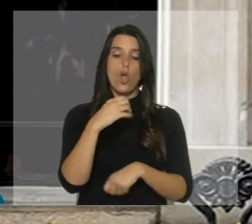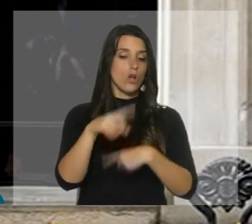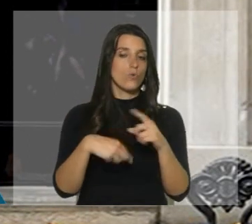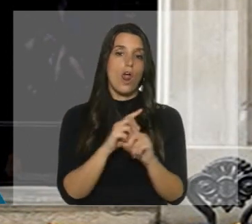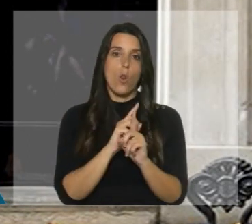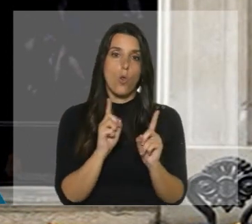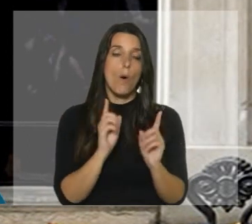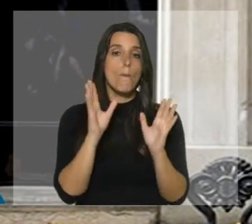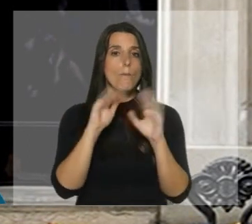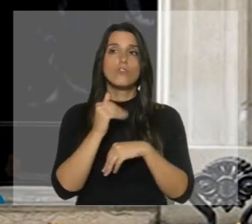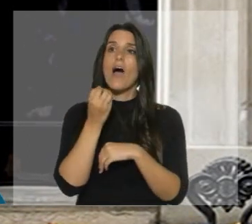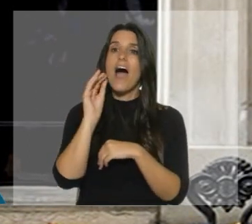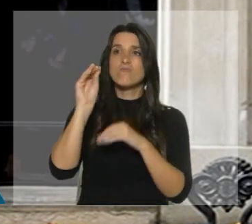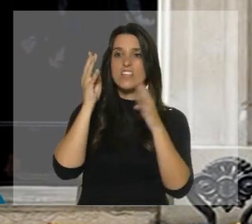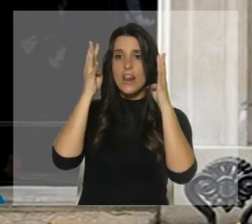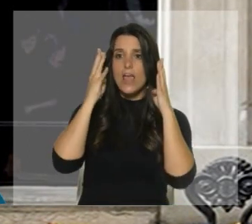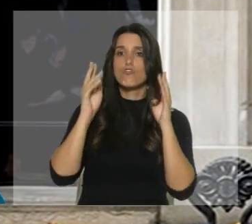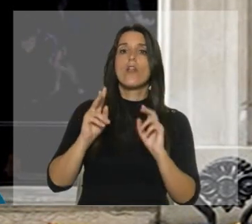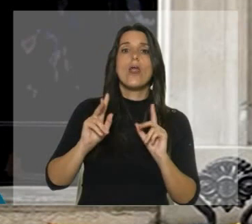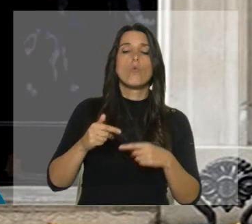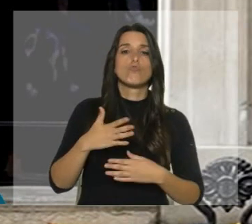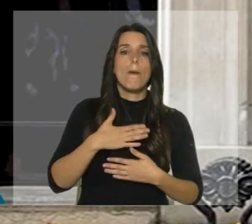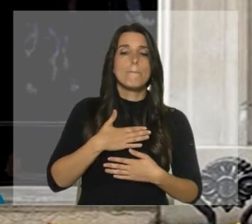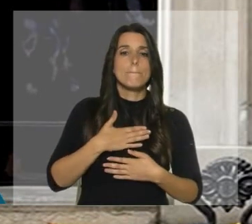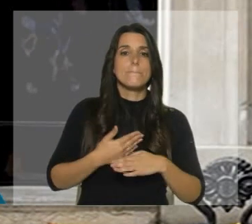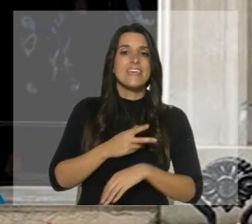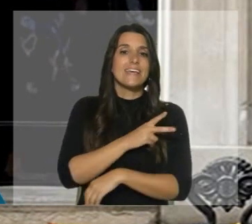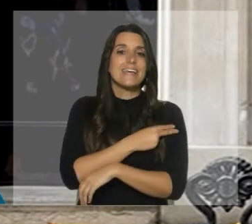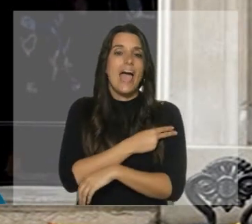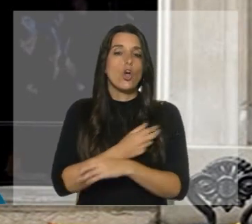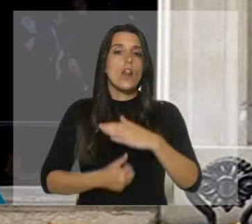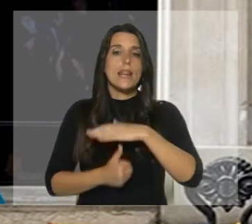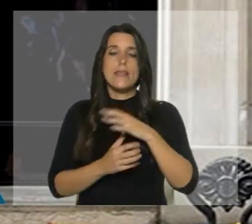eso le notifiqué al rey que renuncio al cargo de líder del Partido Conservador, agregó.